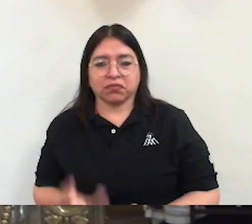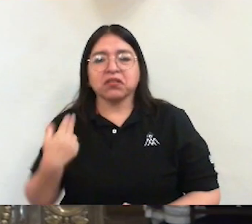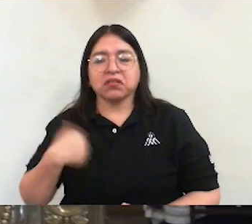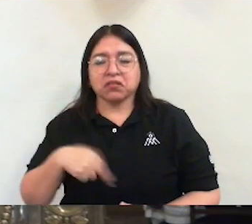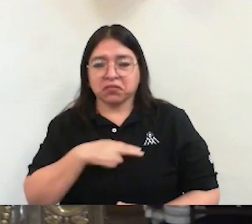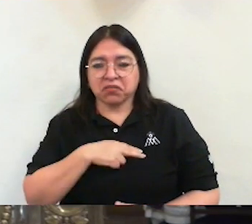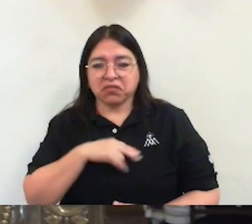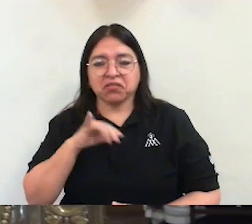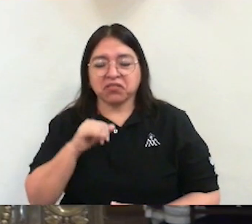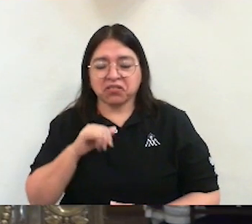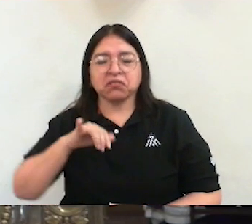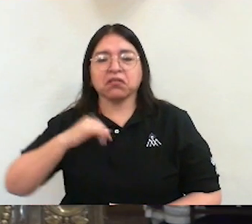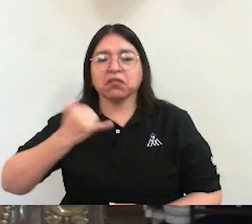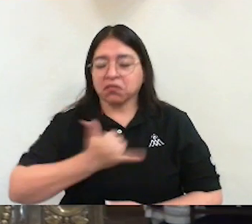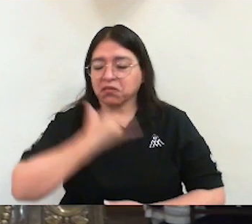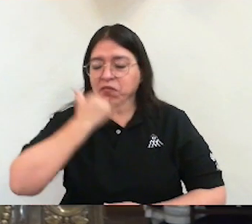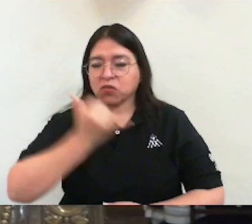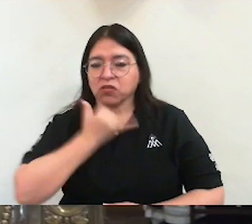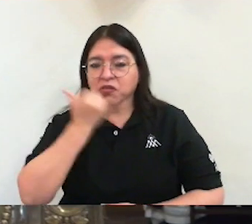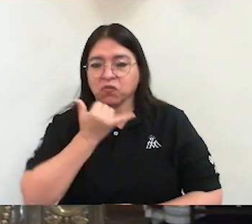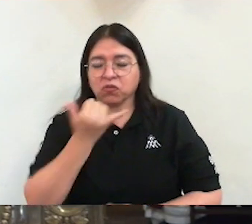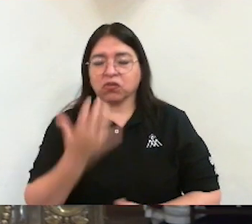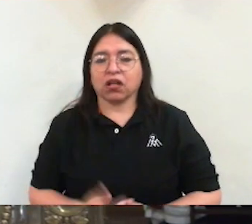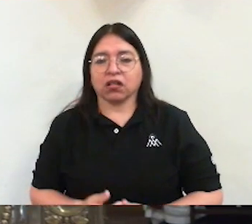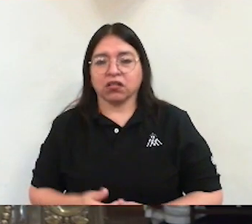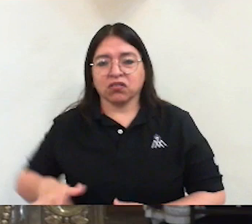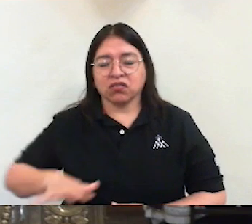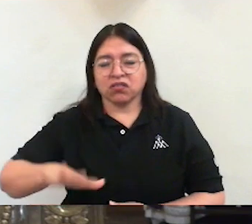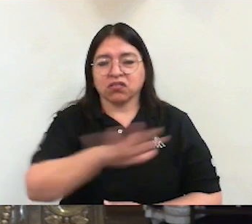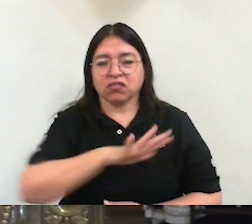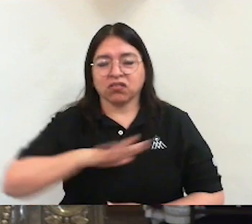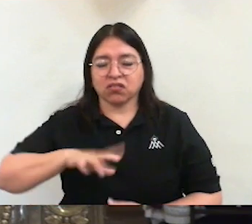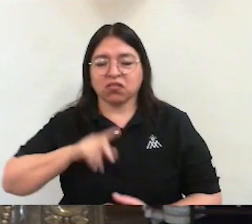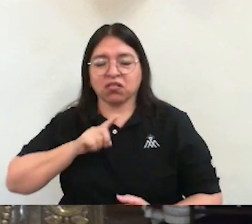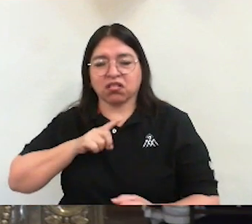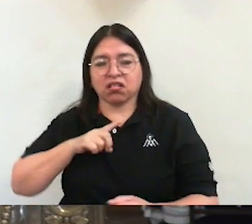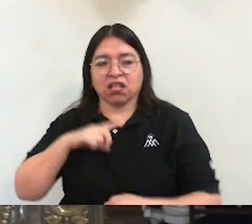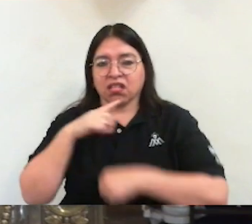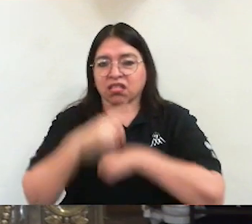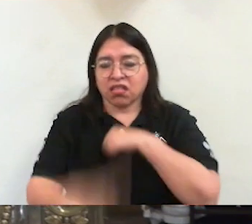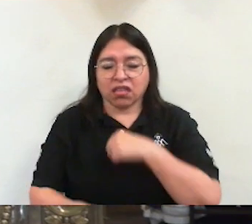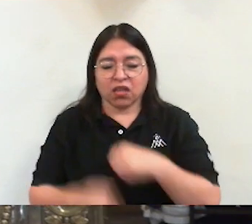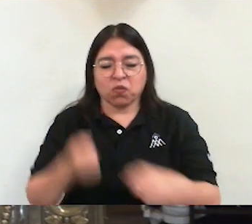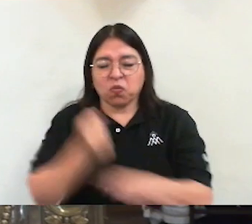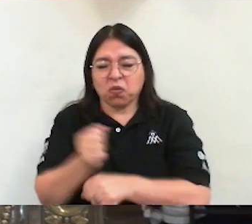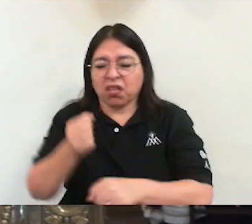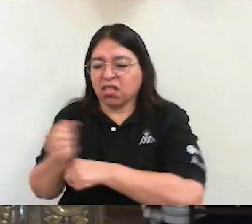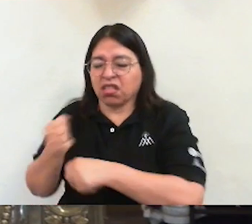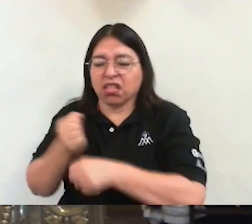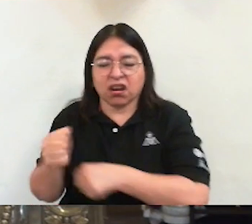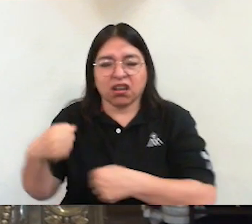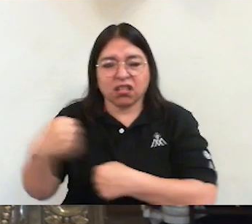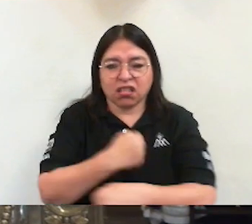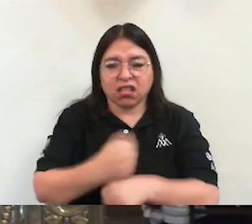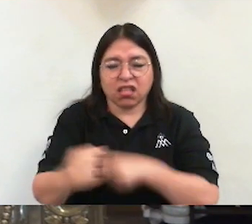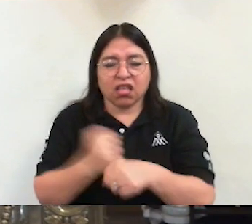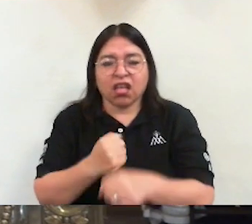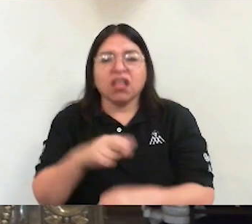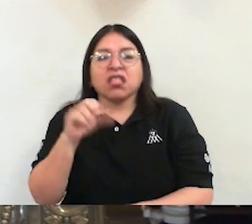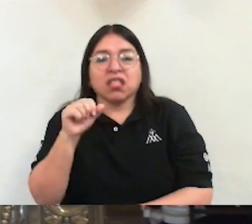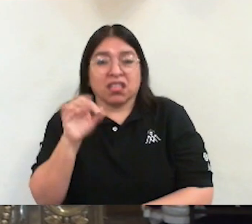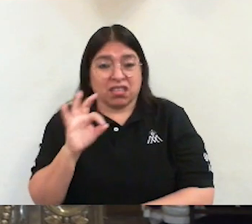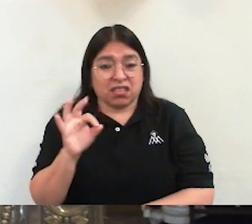Nosotros nos equivocamos. Hacemos daño. Incluso destruimos